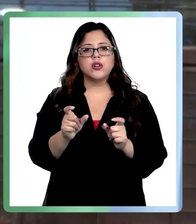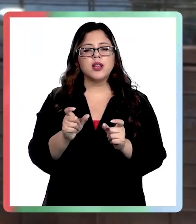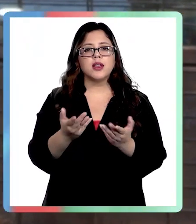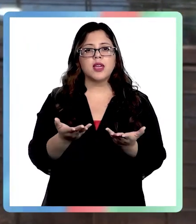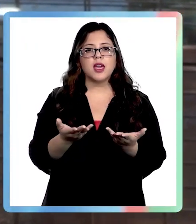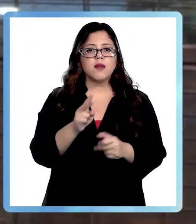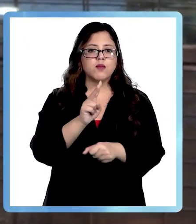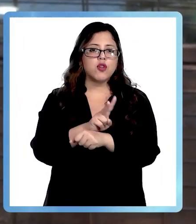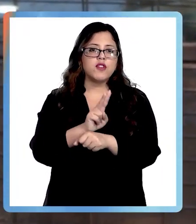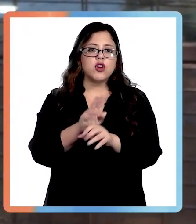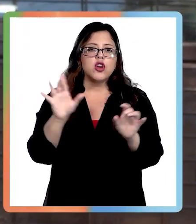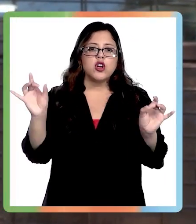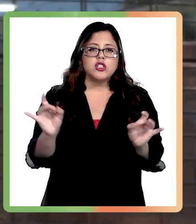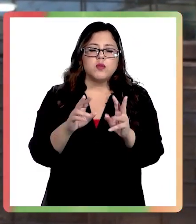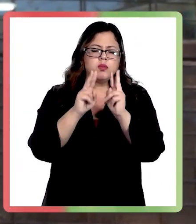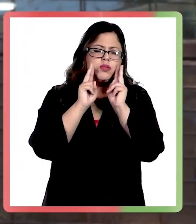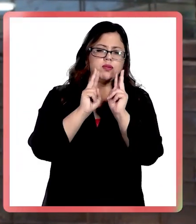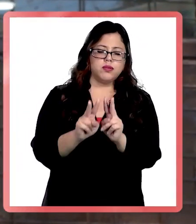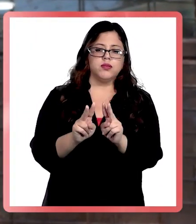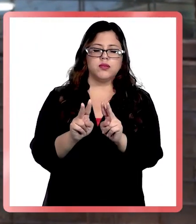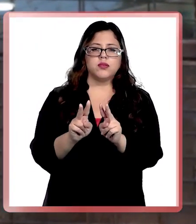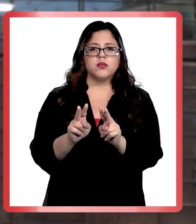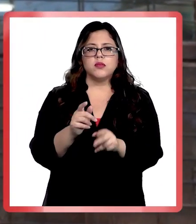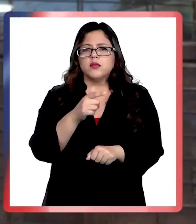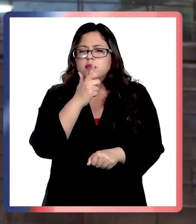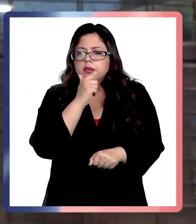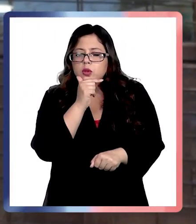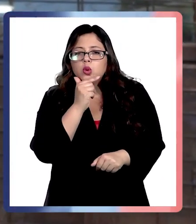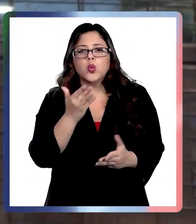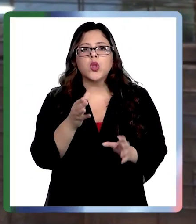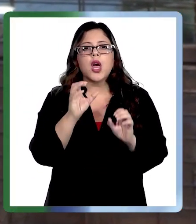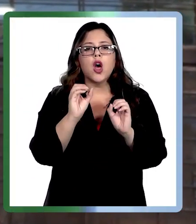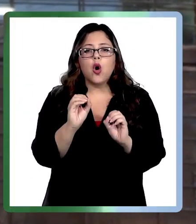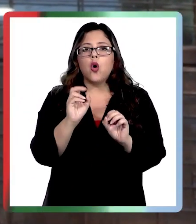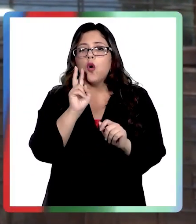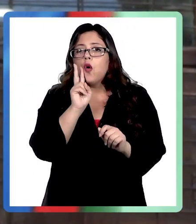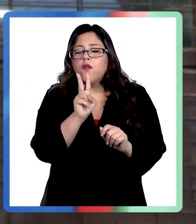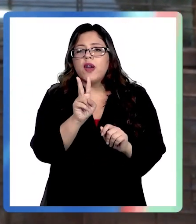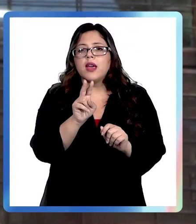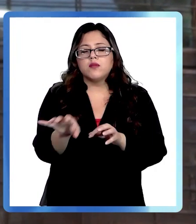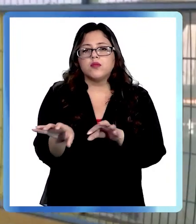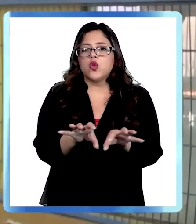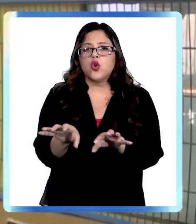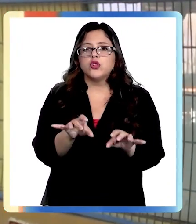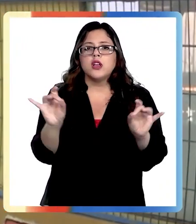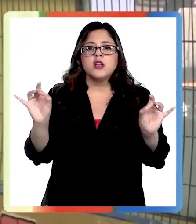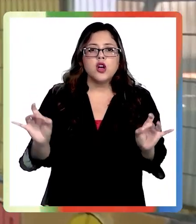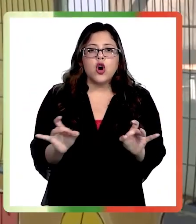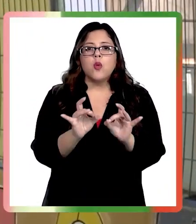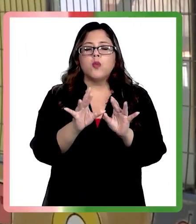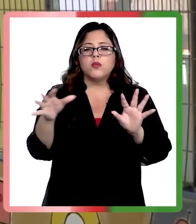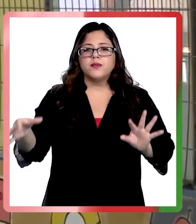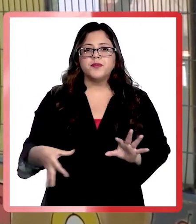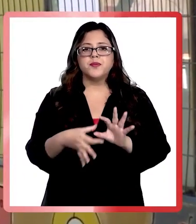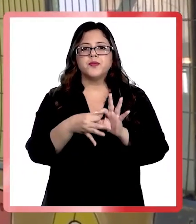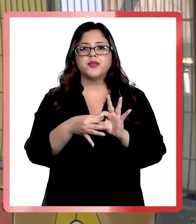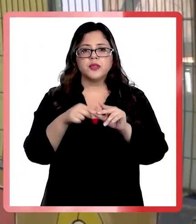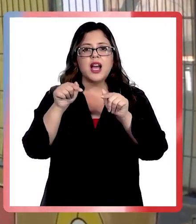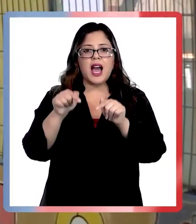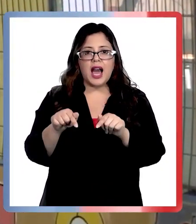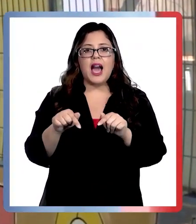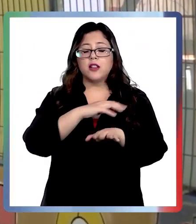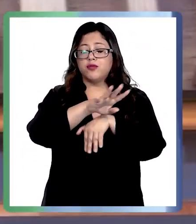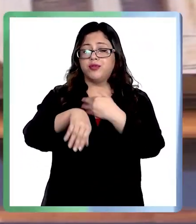observara alguna actitud sospechosa o viera algún elemento del cual se ha asociado a este rayado que ha generado la polémica.